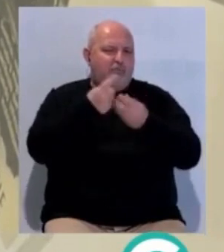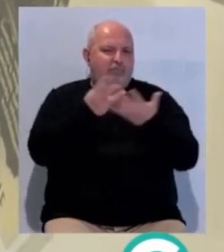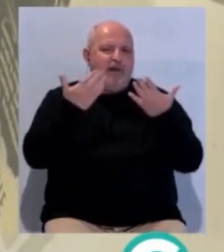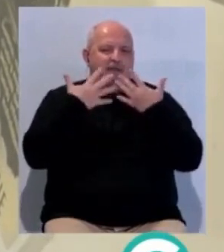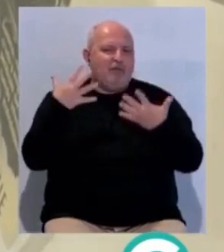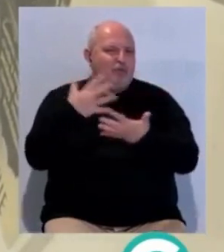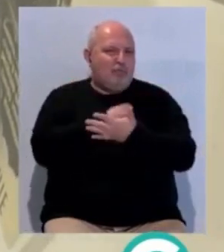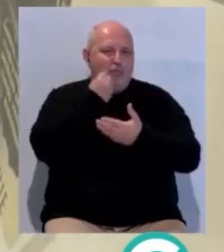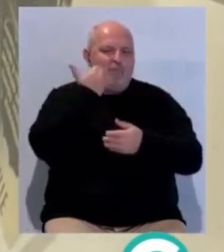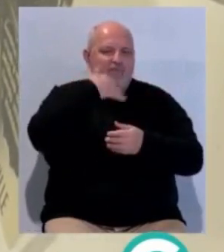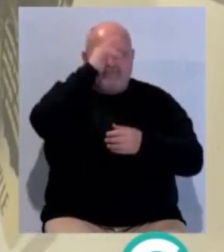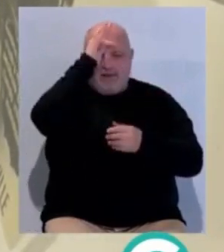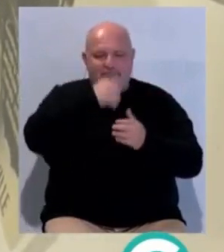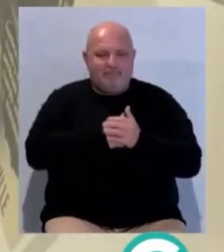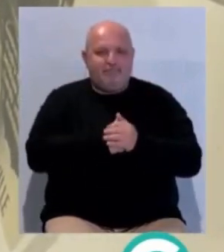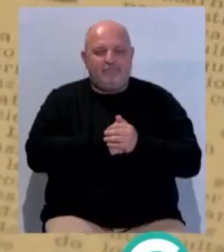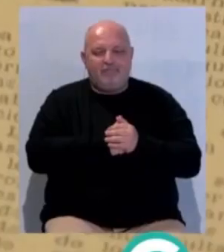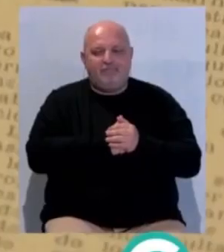Gracias por estar ahí y buen fin de semana.